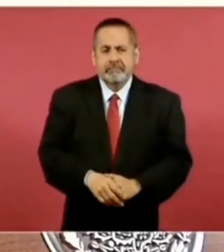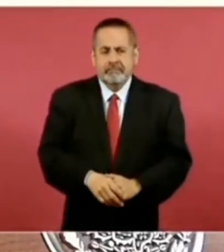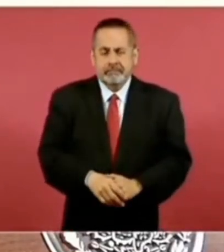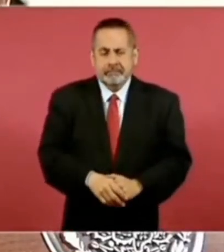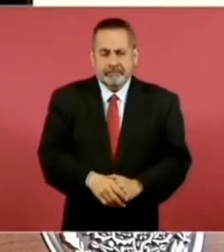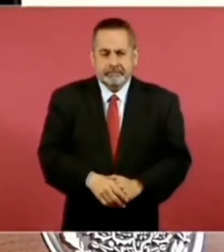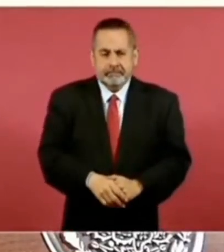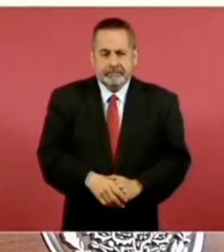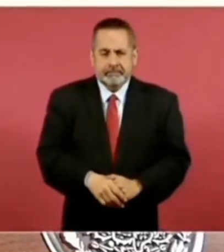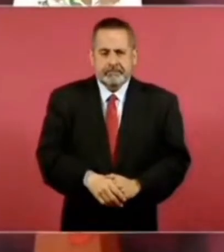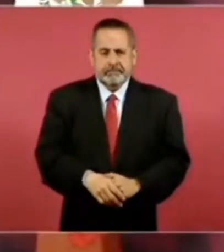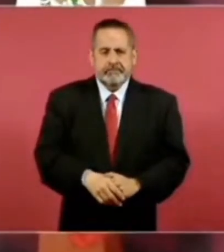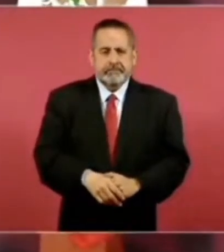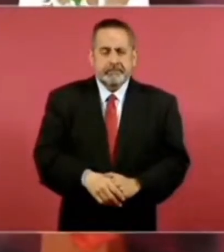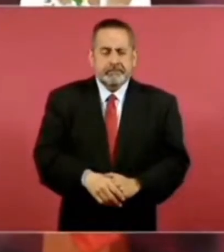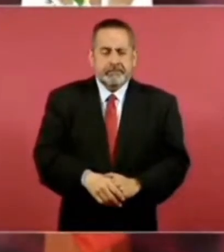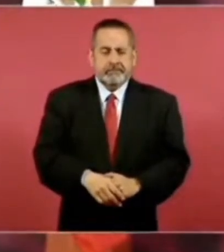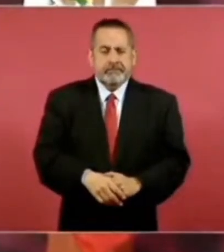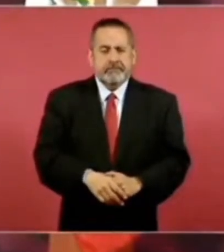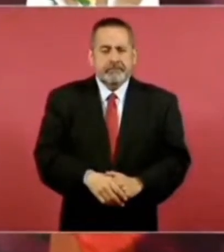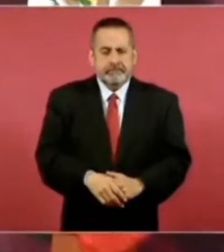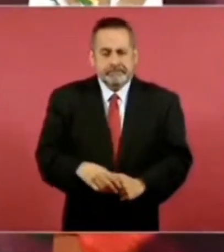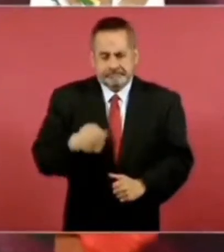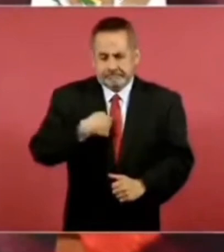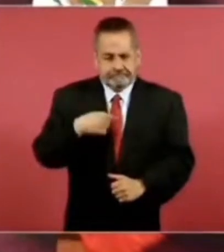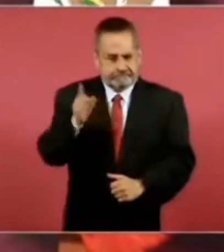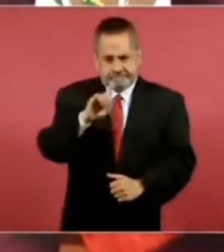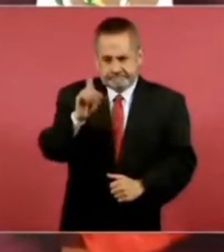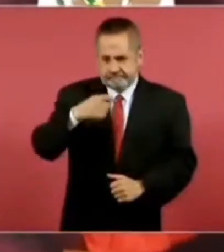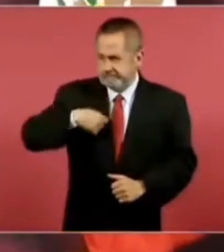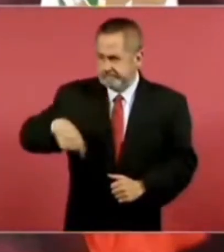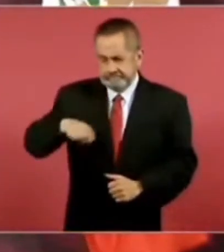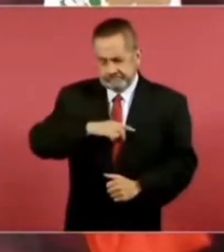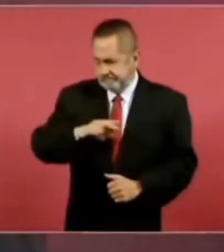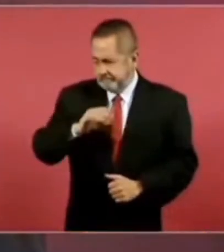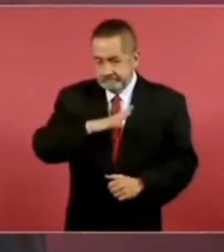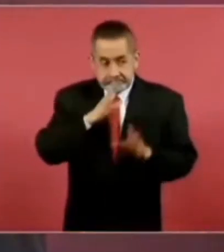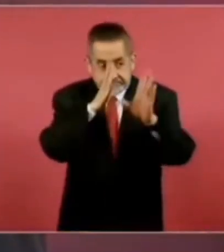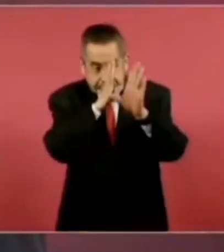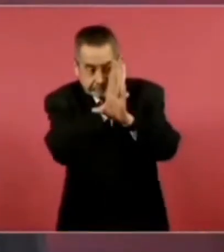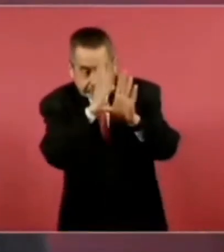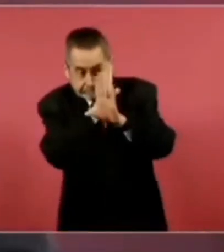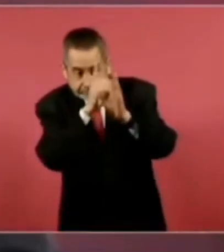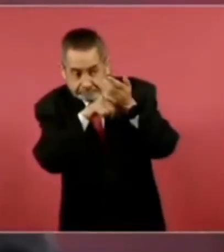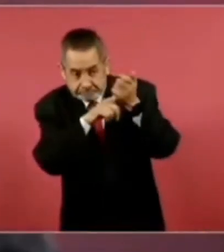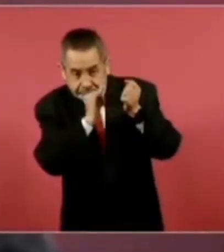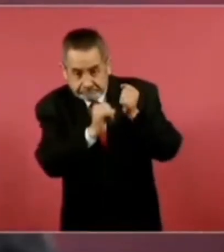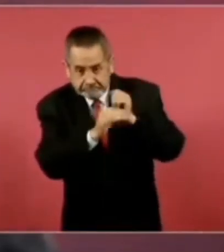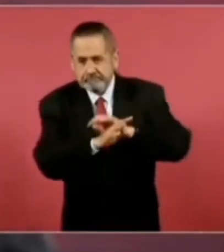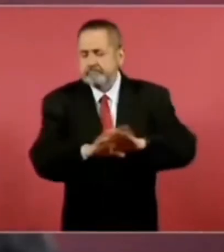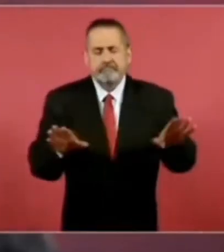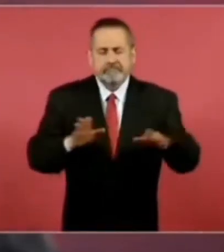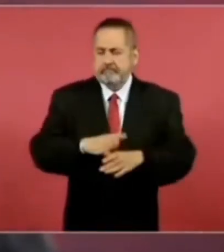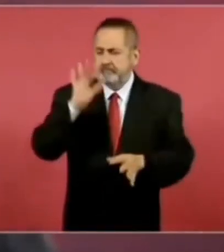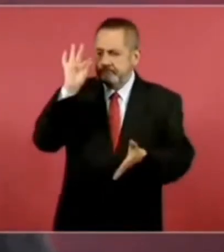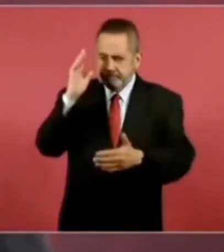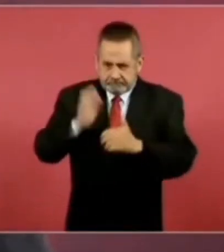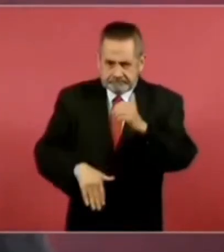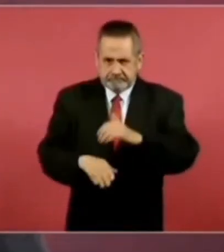Y hay, nosotros no lo hacemos, aquí se terminó eso,